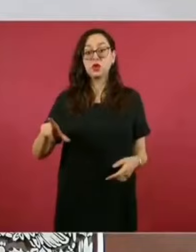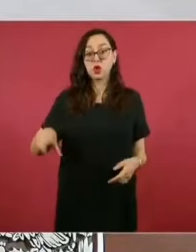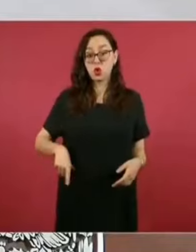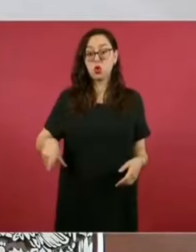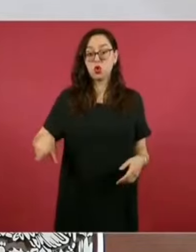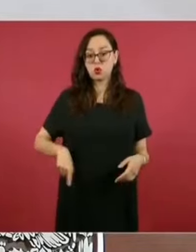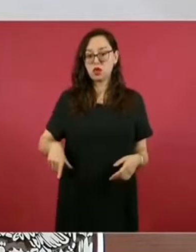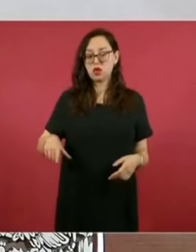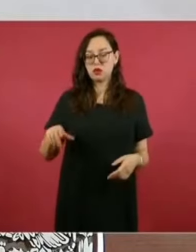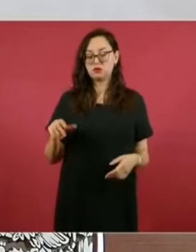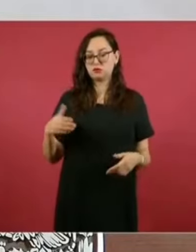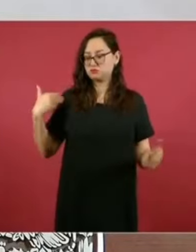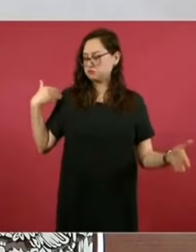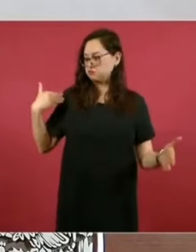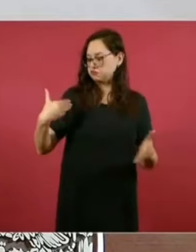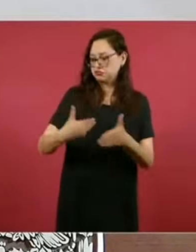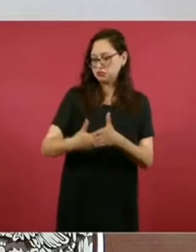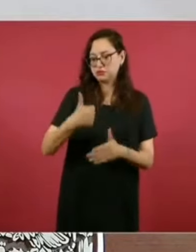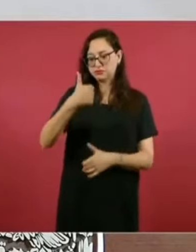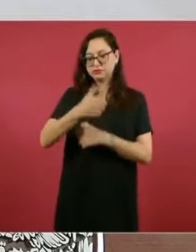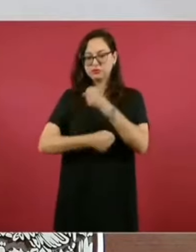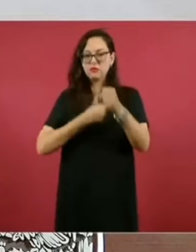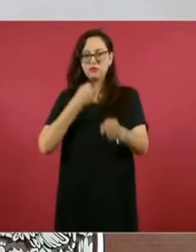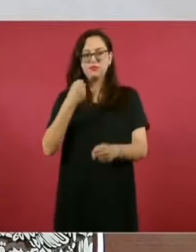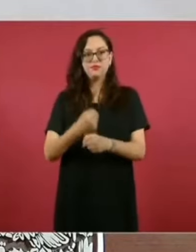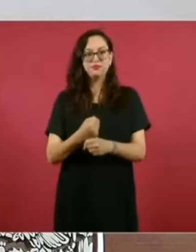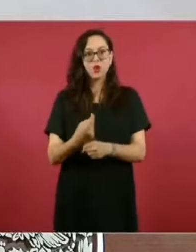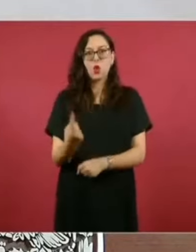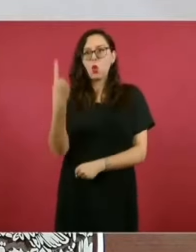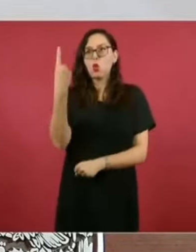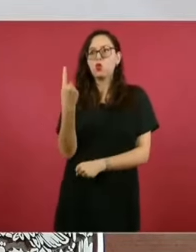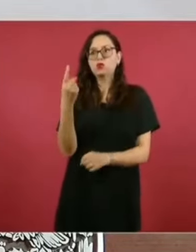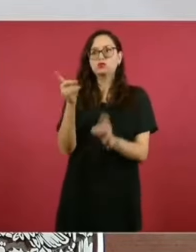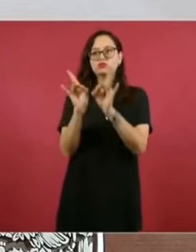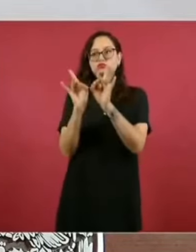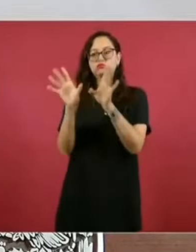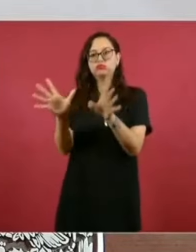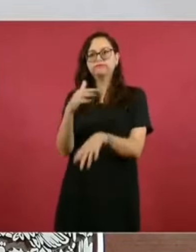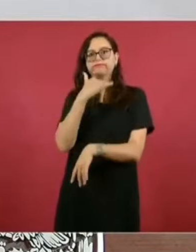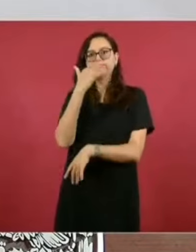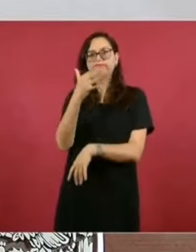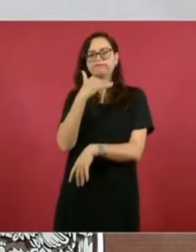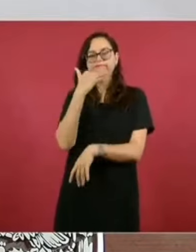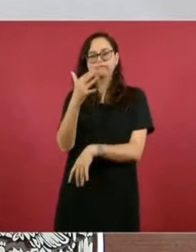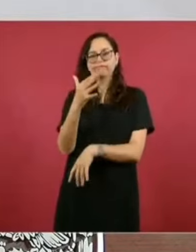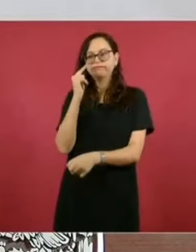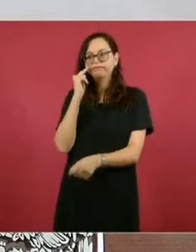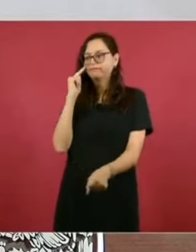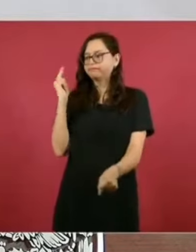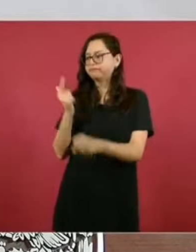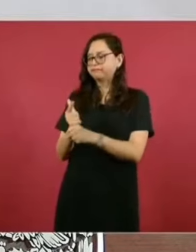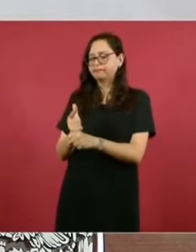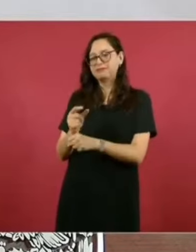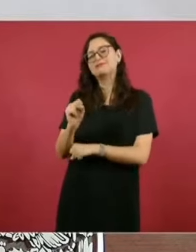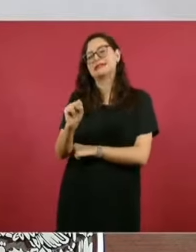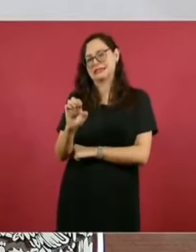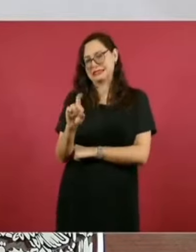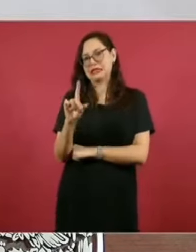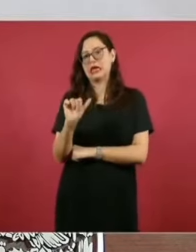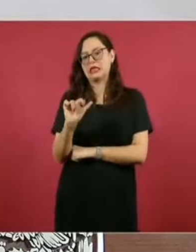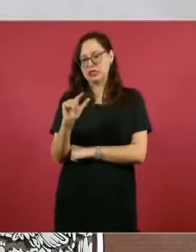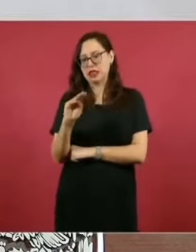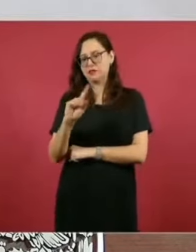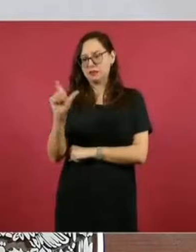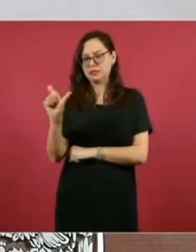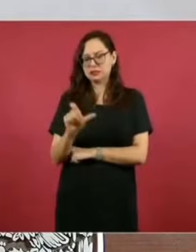administración ha sido el caso Segalmex, desde el momento en que se detectó el posible desfalco y daño al